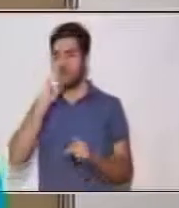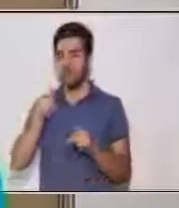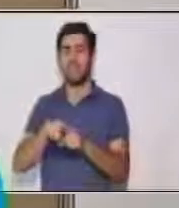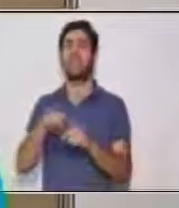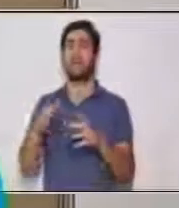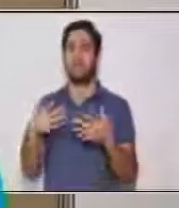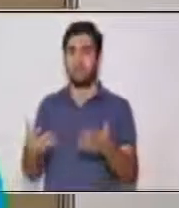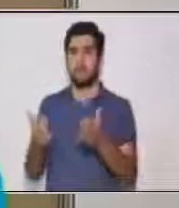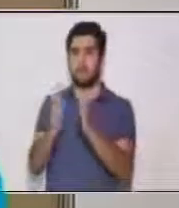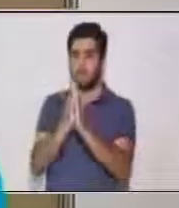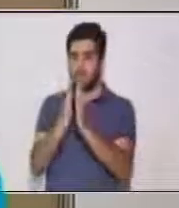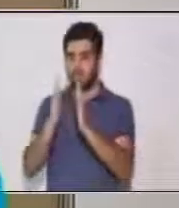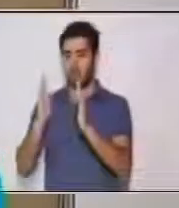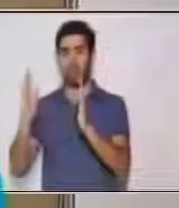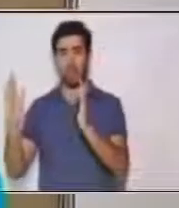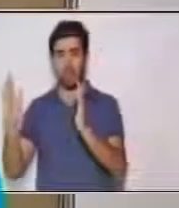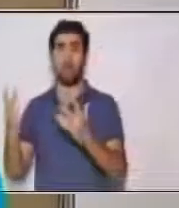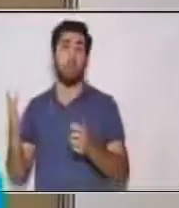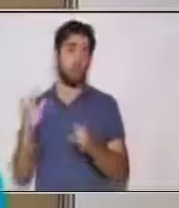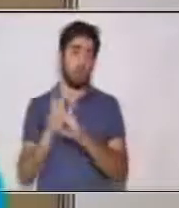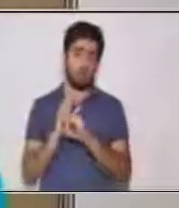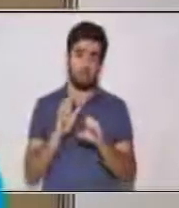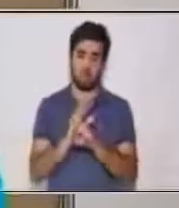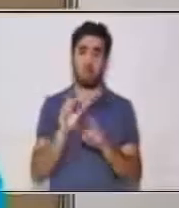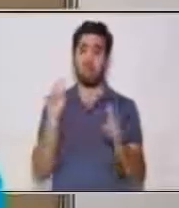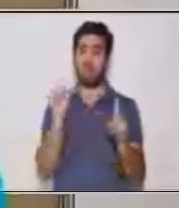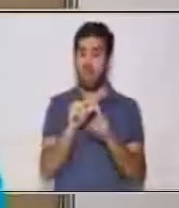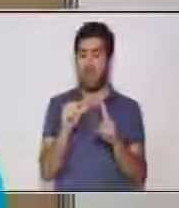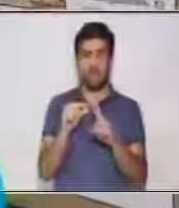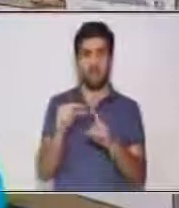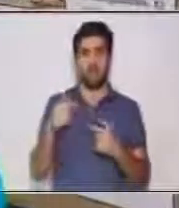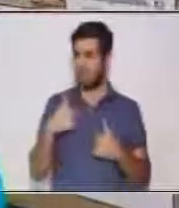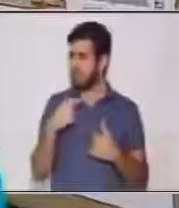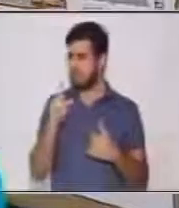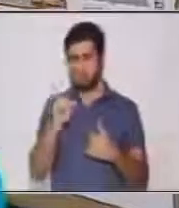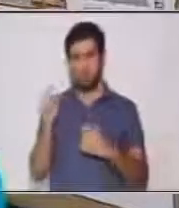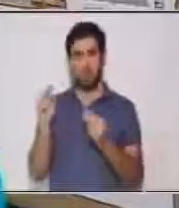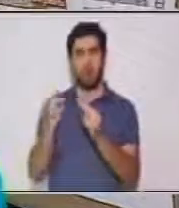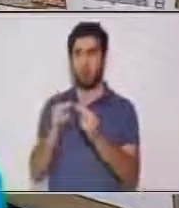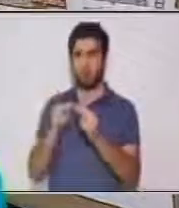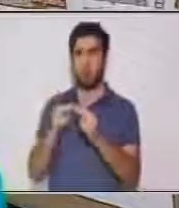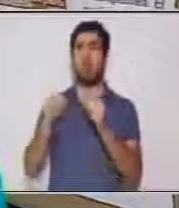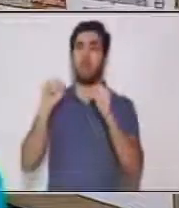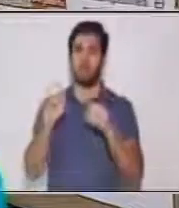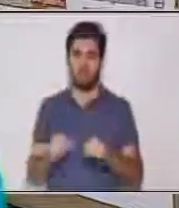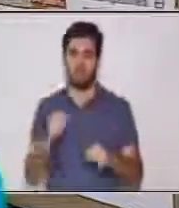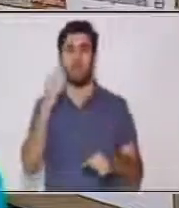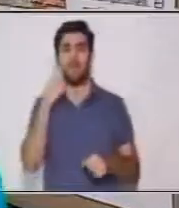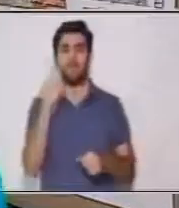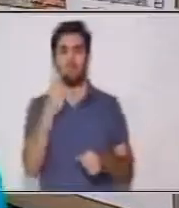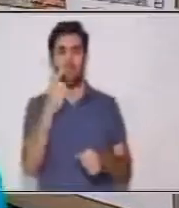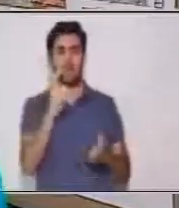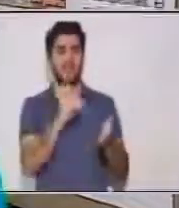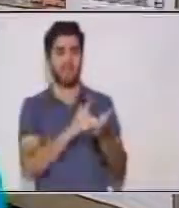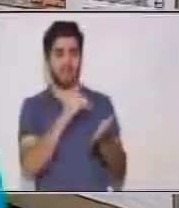Si hay alguna palabra que no conozco, ya saben que debemos recurrir al diccionario. ¿Qué será un pseudobulbo?